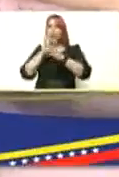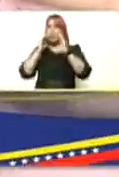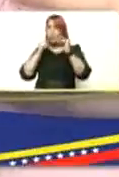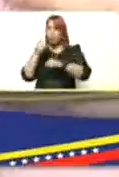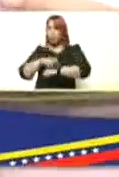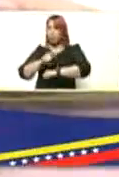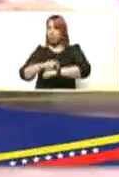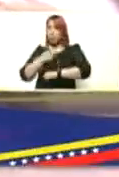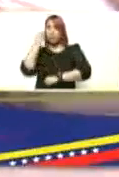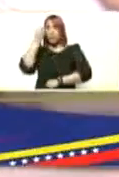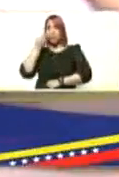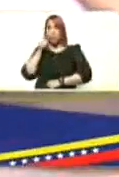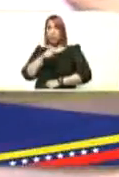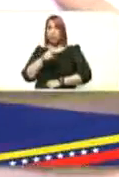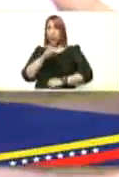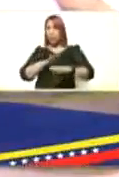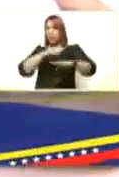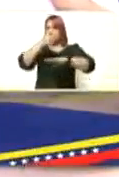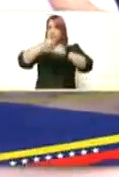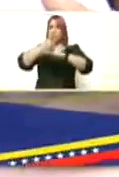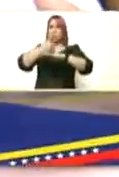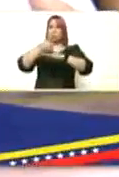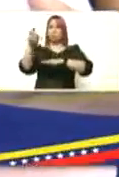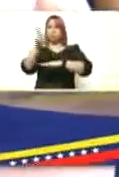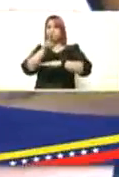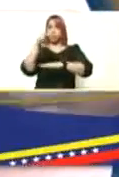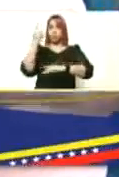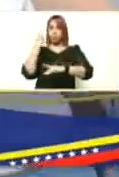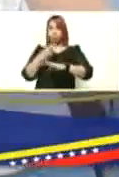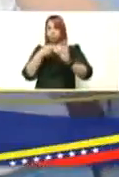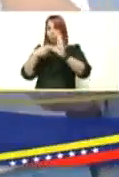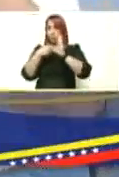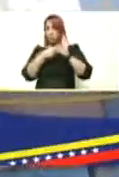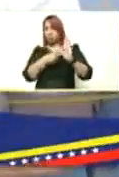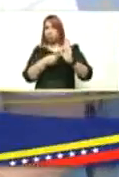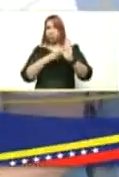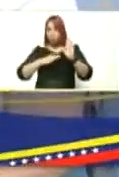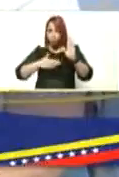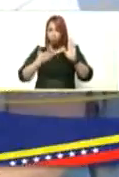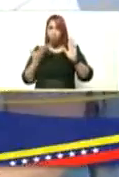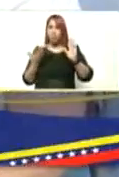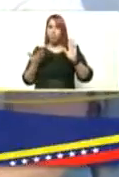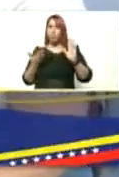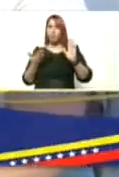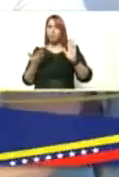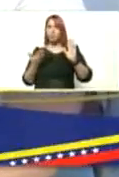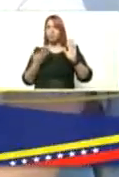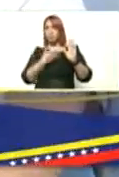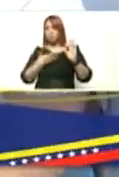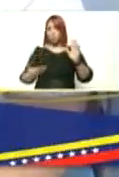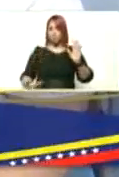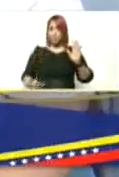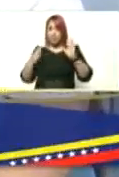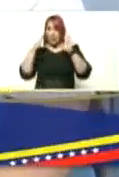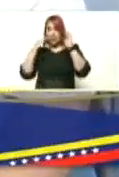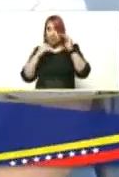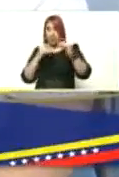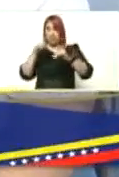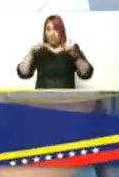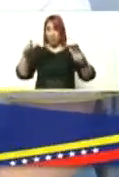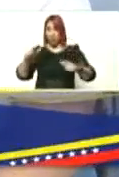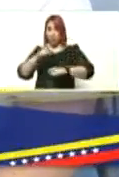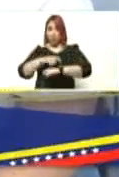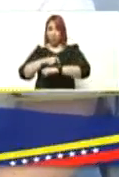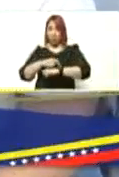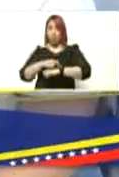que una de las máximas de Venezuela que ejemplo es el hecho pues de que podamos mi presidente atender la gente a tiempo si se descubre a